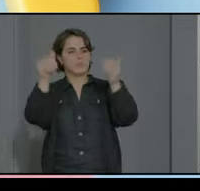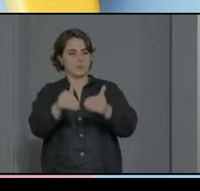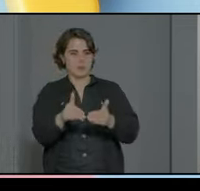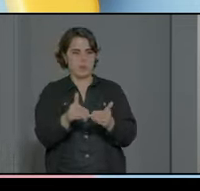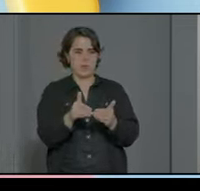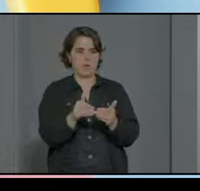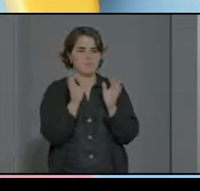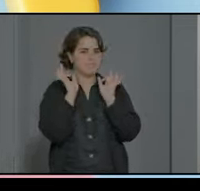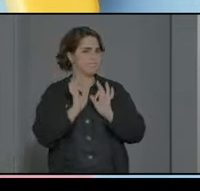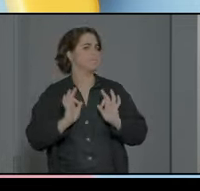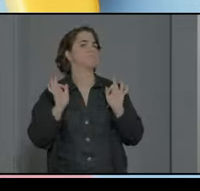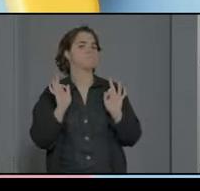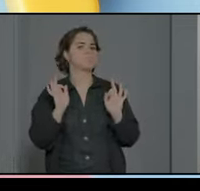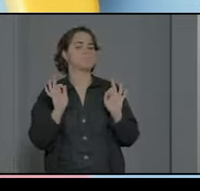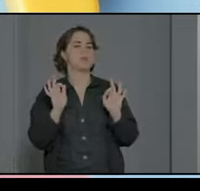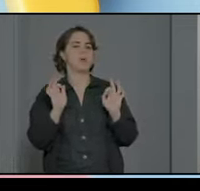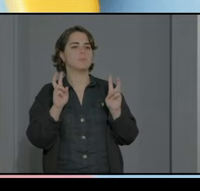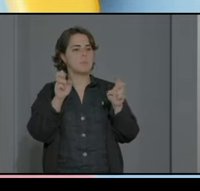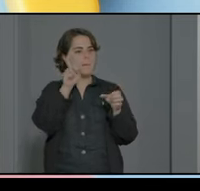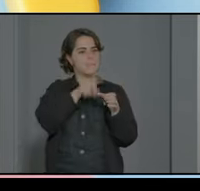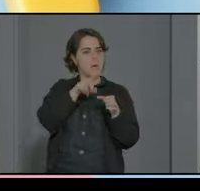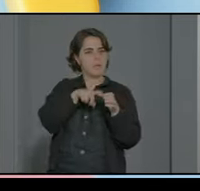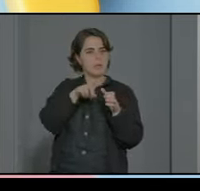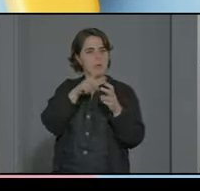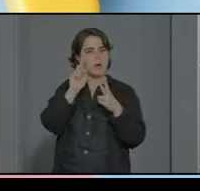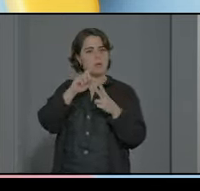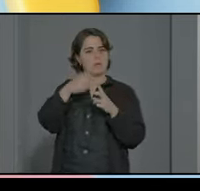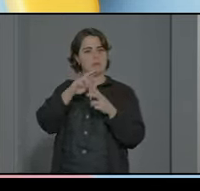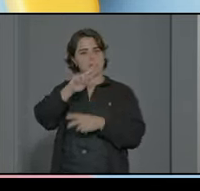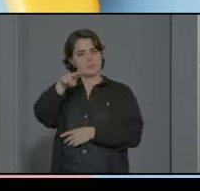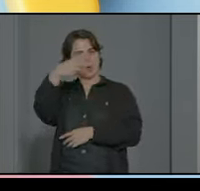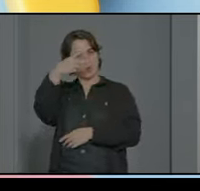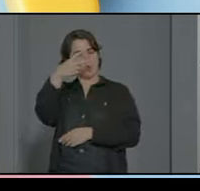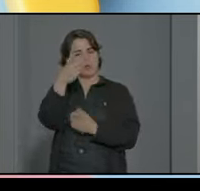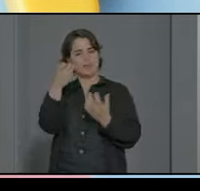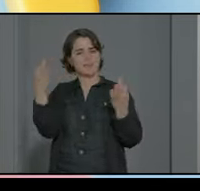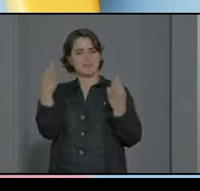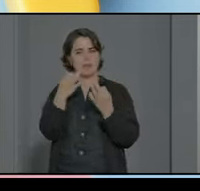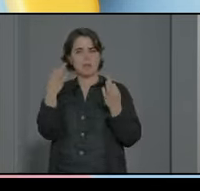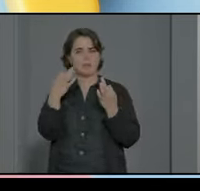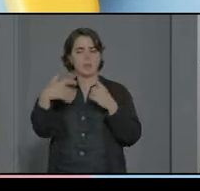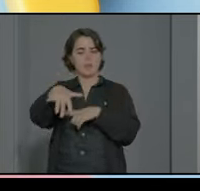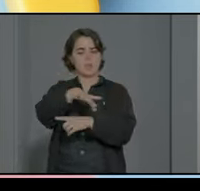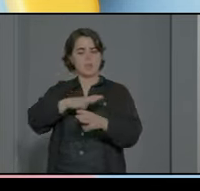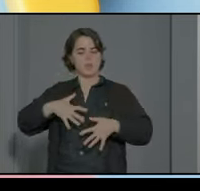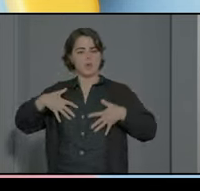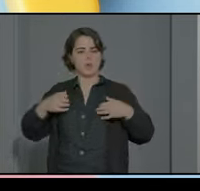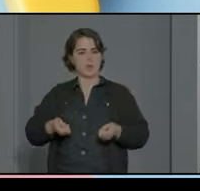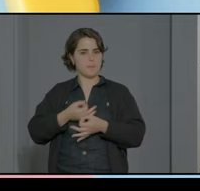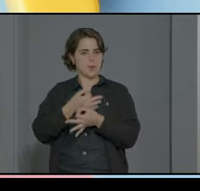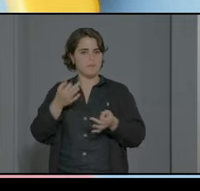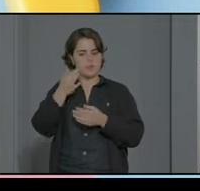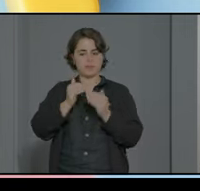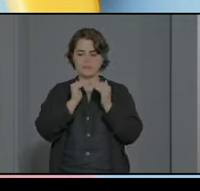supuesto la participación en este segundo nivel va a requerir el adecuado clima emocional del grupo y la